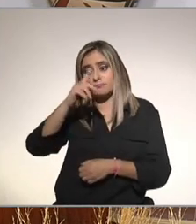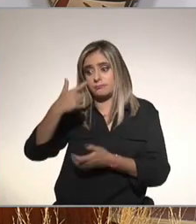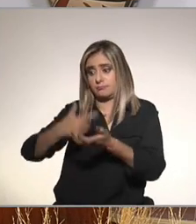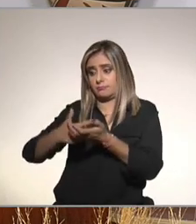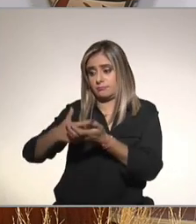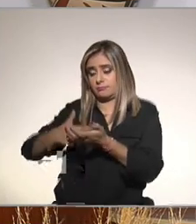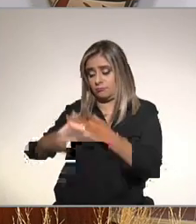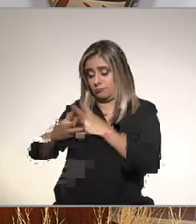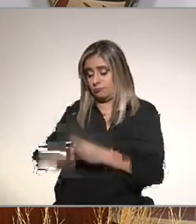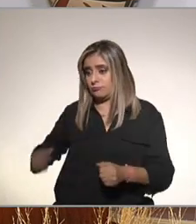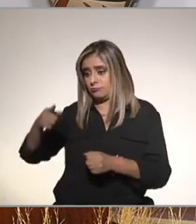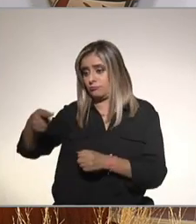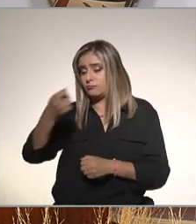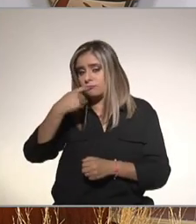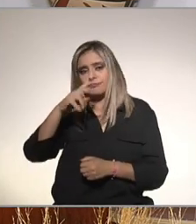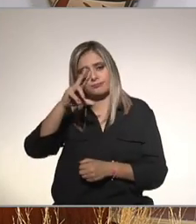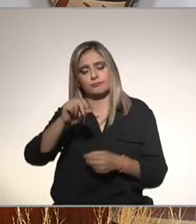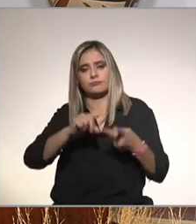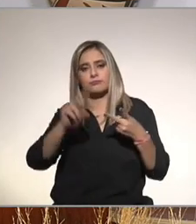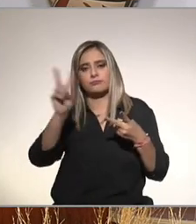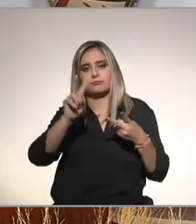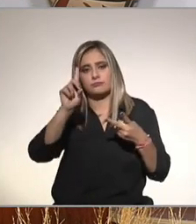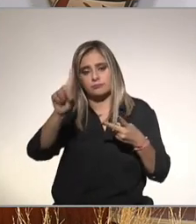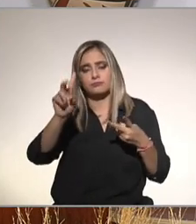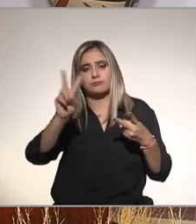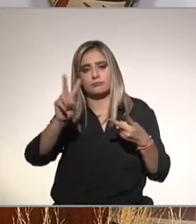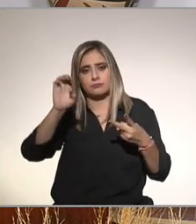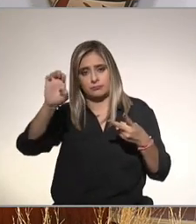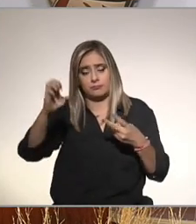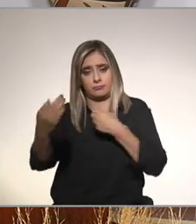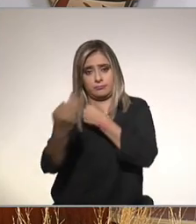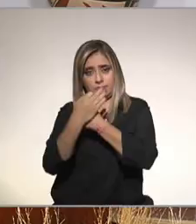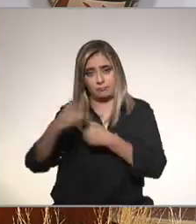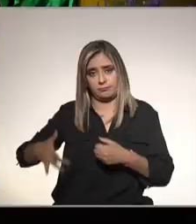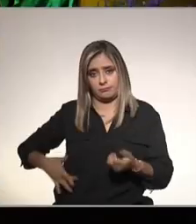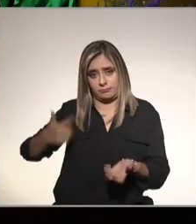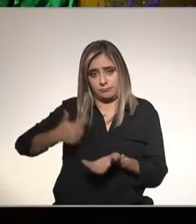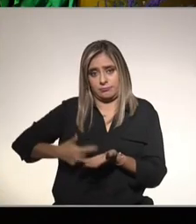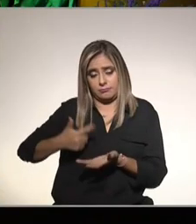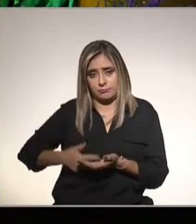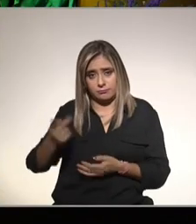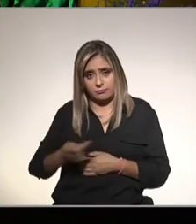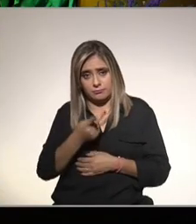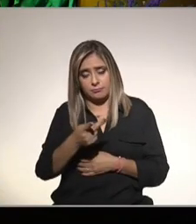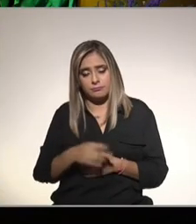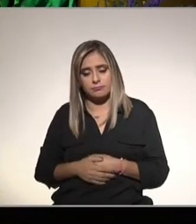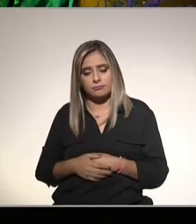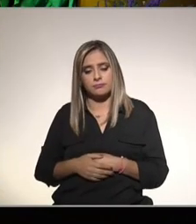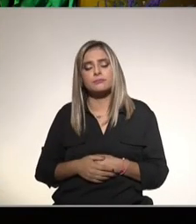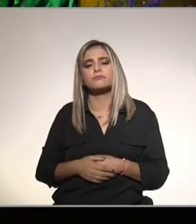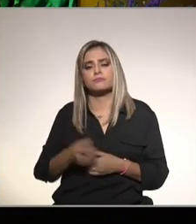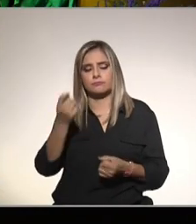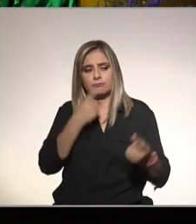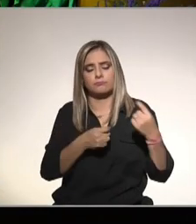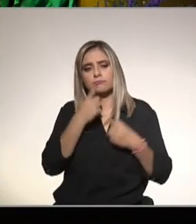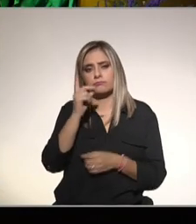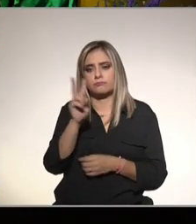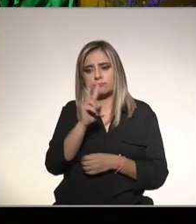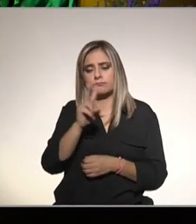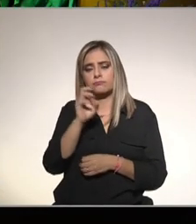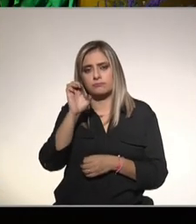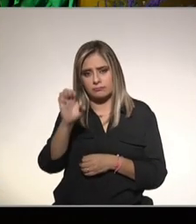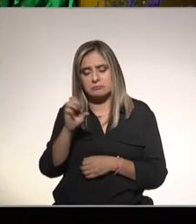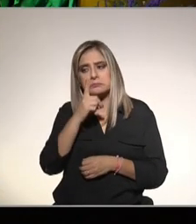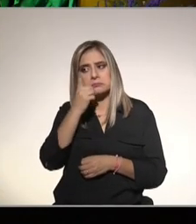medicamento para el hígado graso ¿la vitamina D y la vitamina E protegen contra el hígado graso? se han relacionado vitamina E